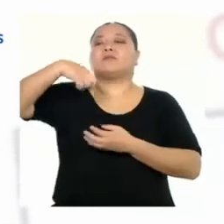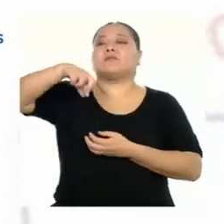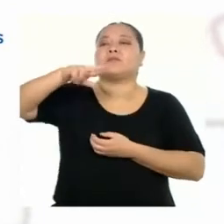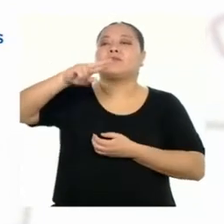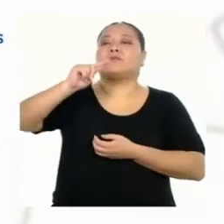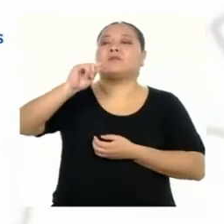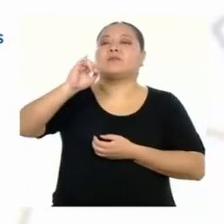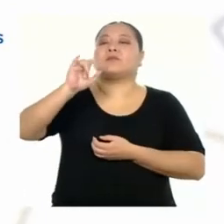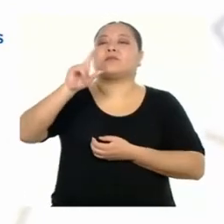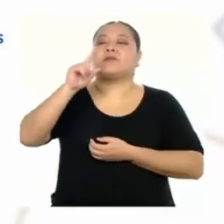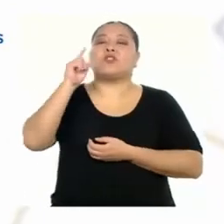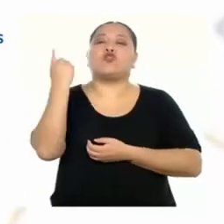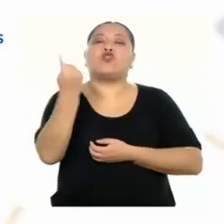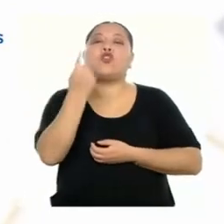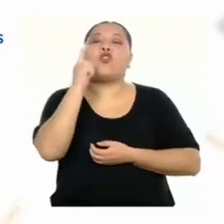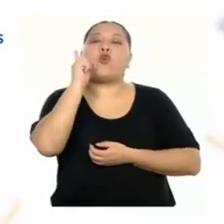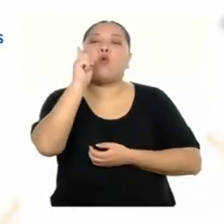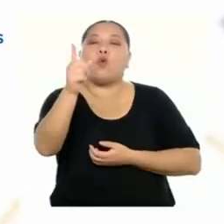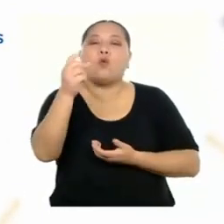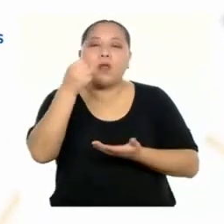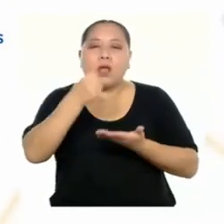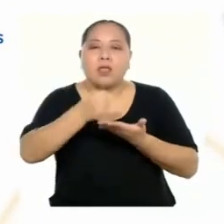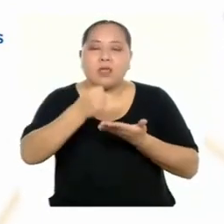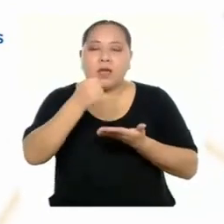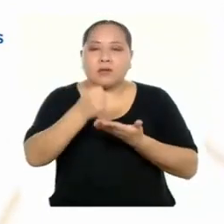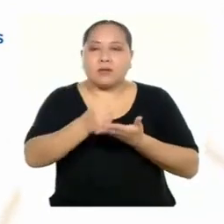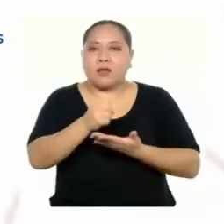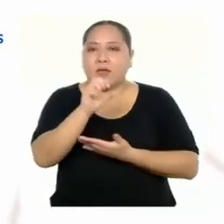aportaría una taza de almendras.